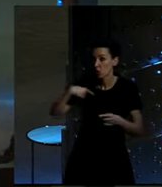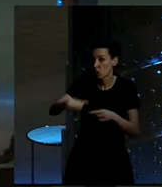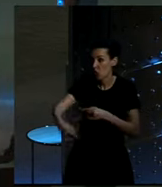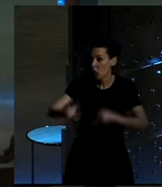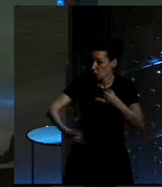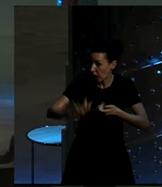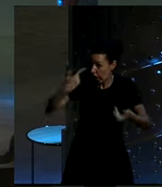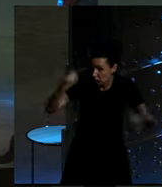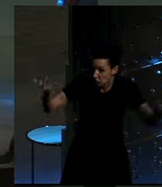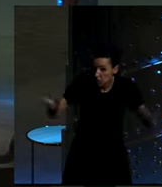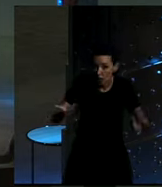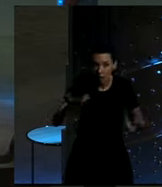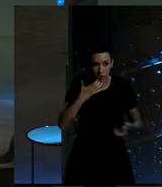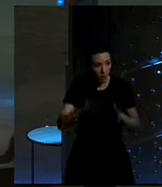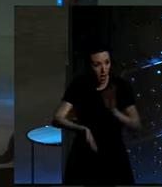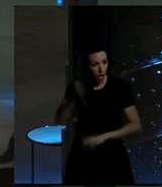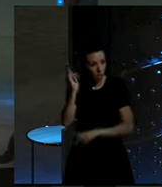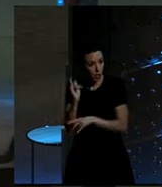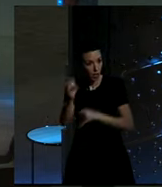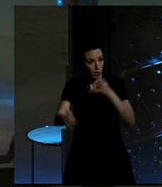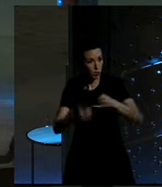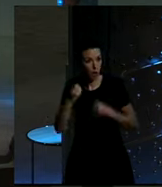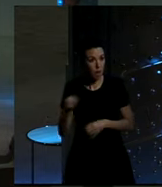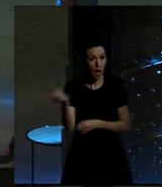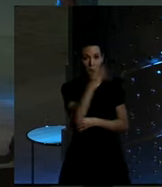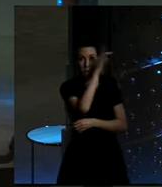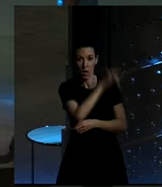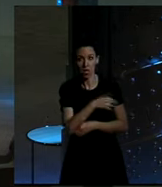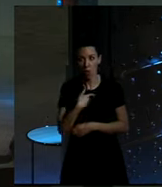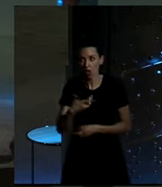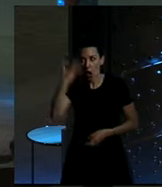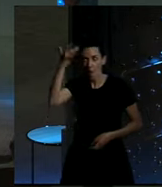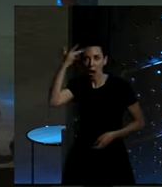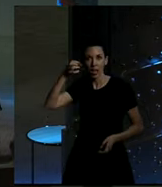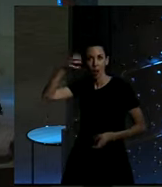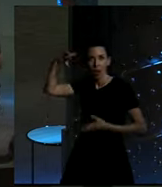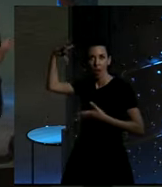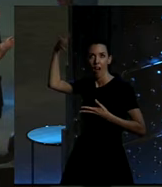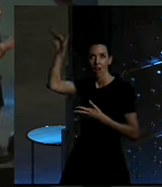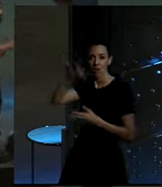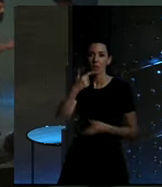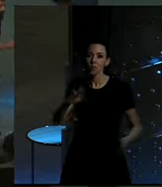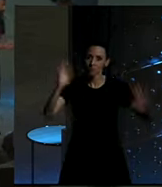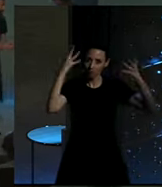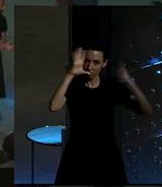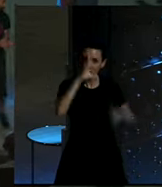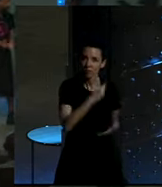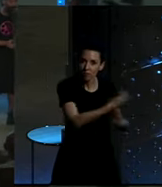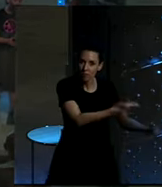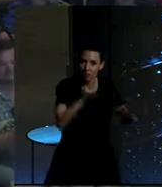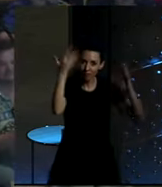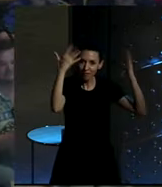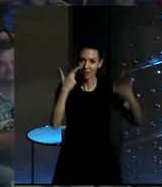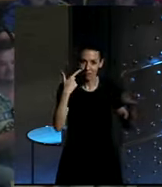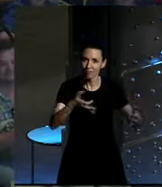Sí, pero no vas en bici al instituto y te sale una película por detrás. Muy bien. Eso está muy Listo, un aplauso para él, porque se